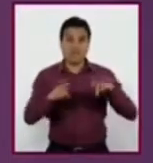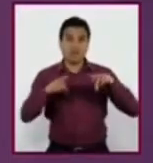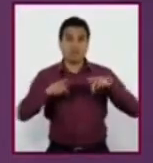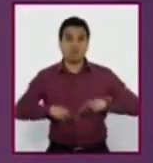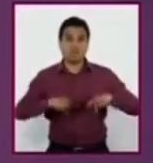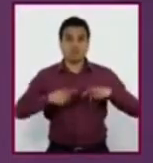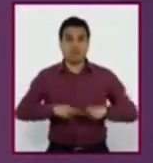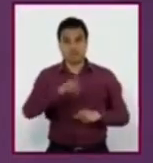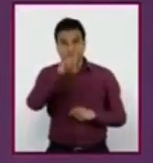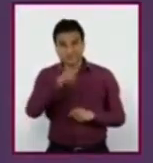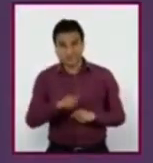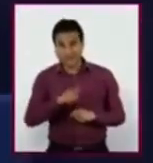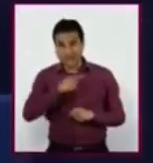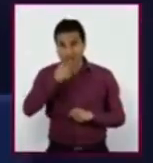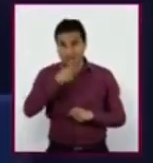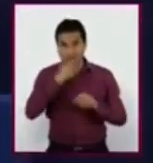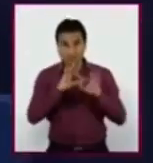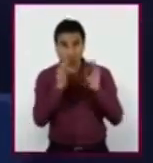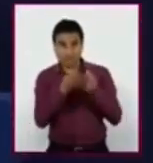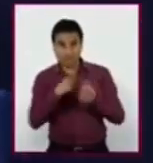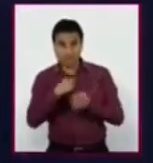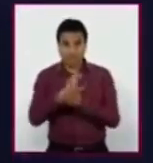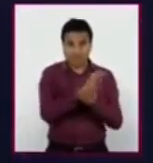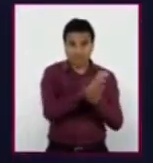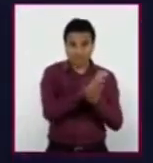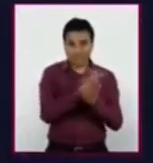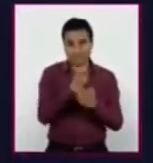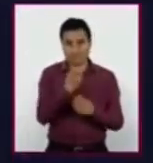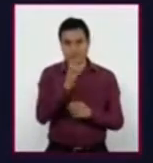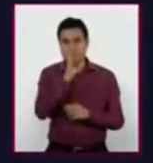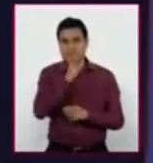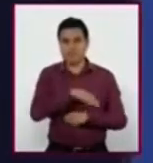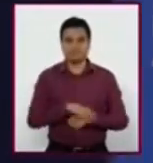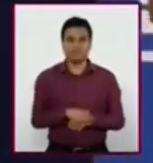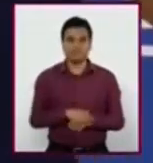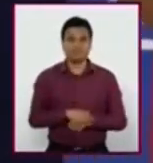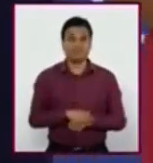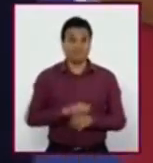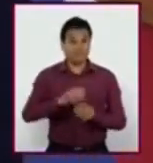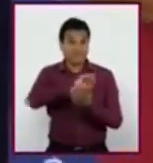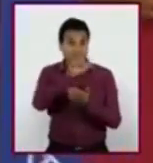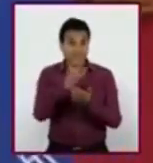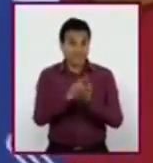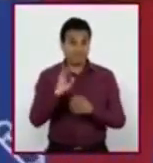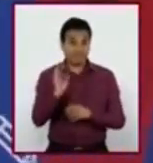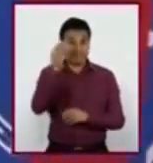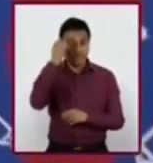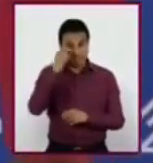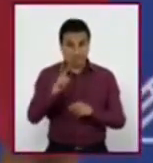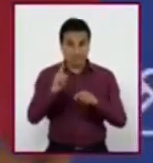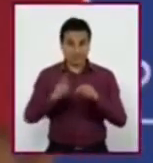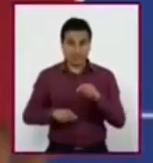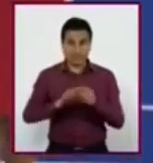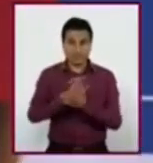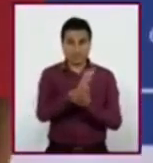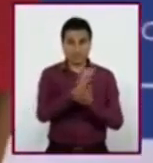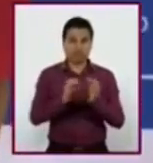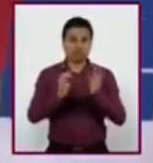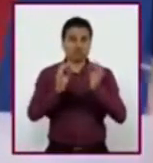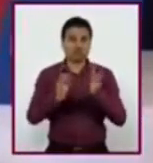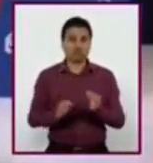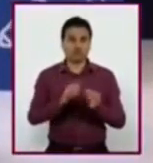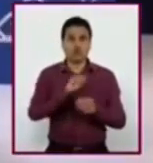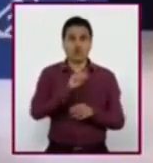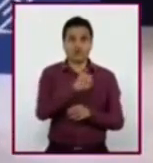distinta por su forma de hablar. Entonces, la Ley Federal para Prevenir y Eliminar la Discriminación entró en vigor el